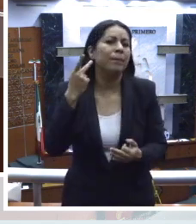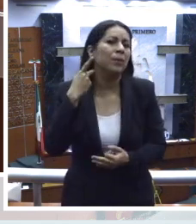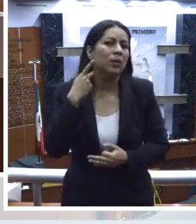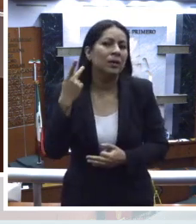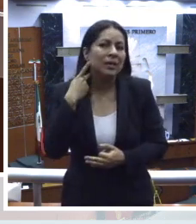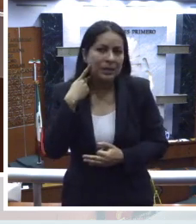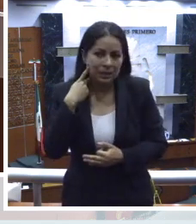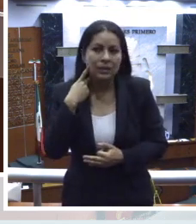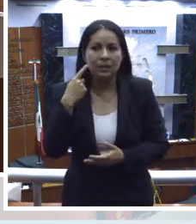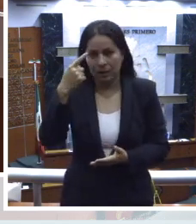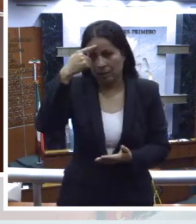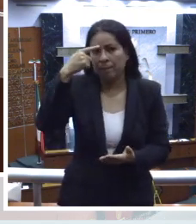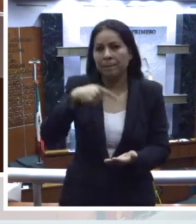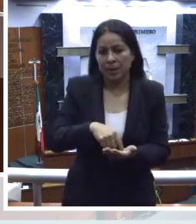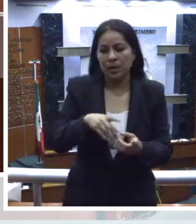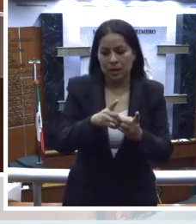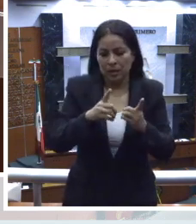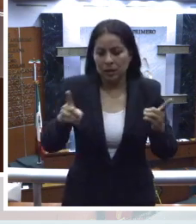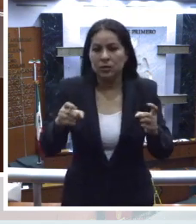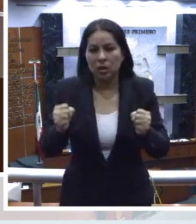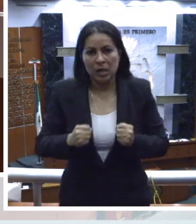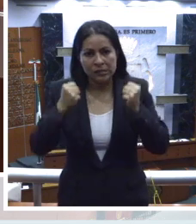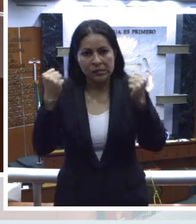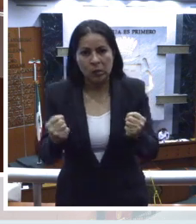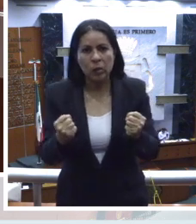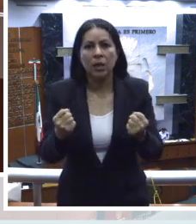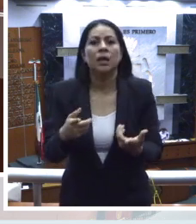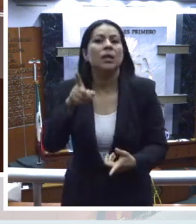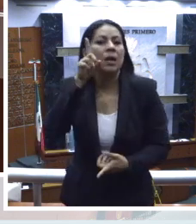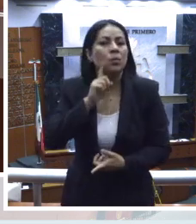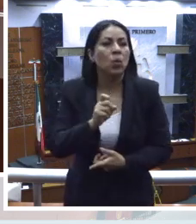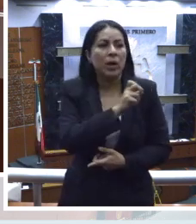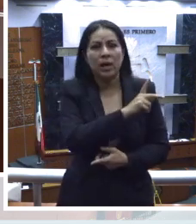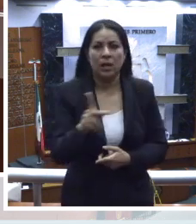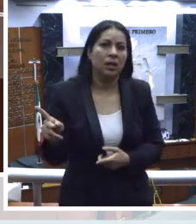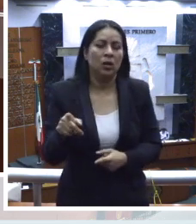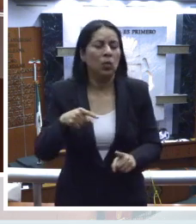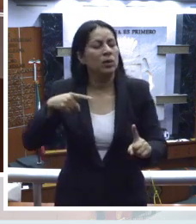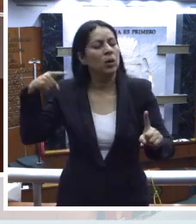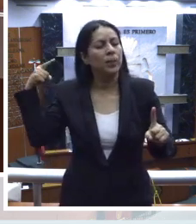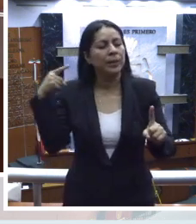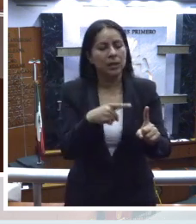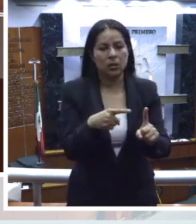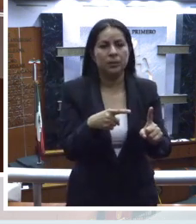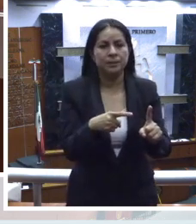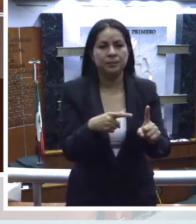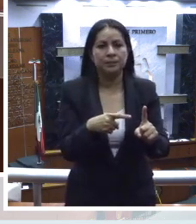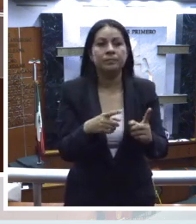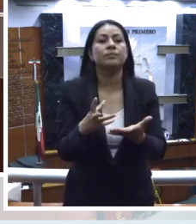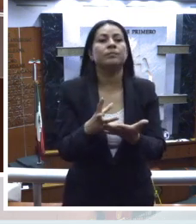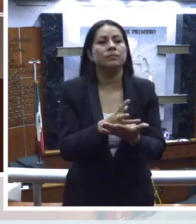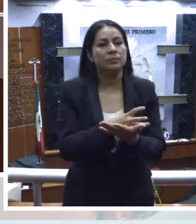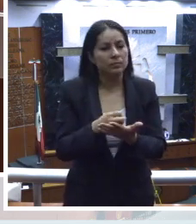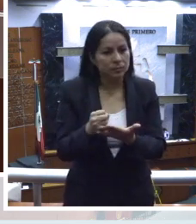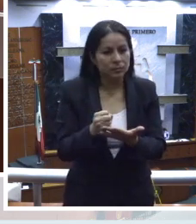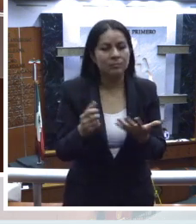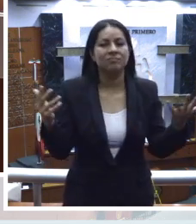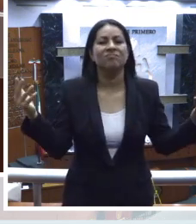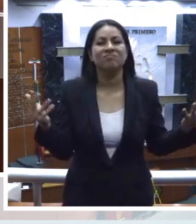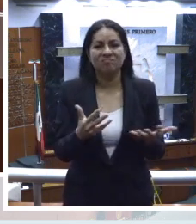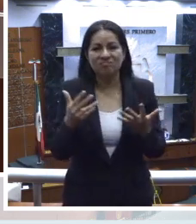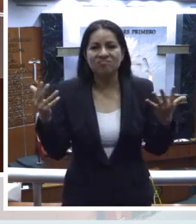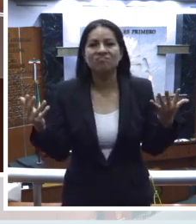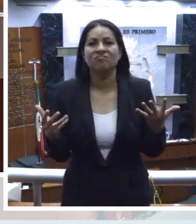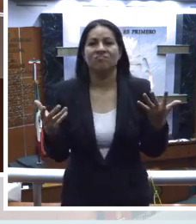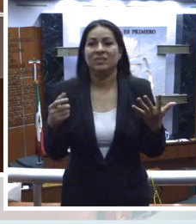para asegurar el pleno desarrollo y adelanto de la mujer, con el objeto de garantizar el ejercicio